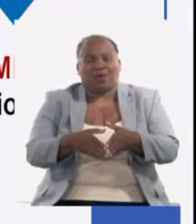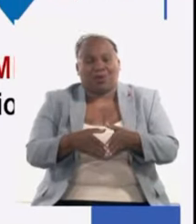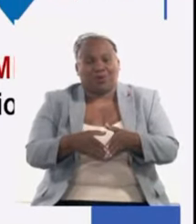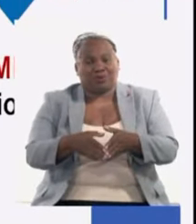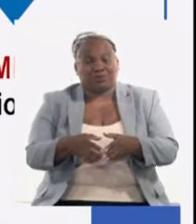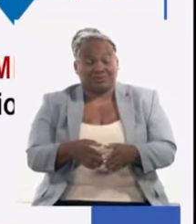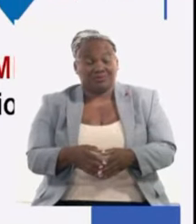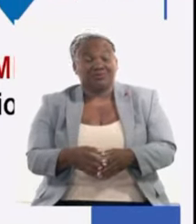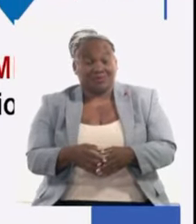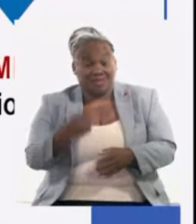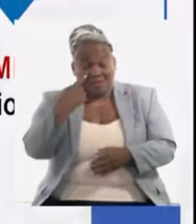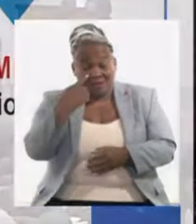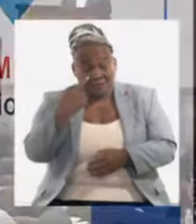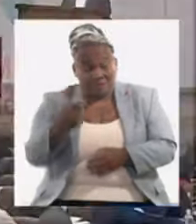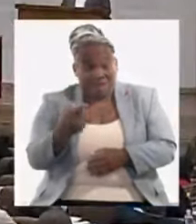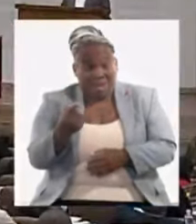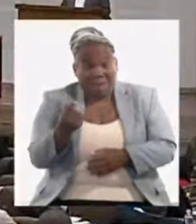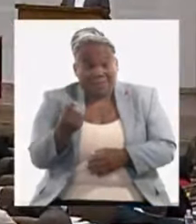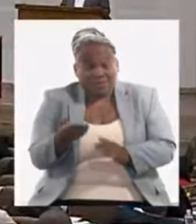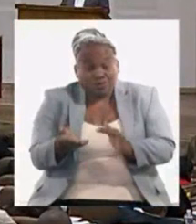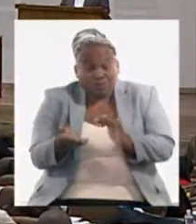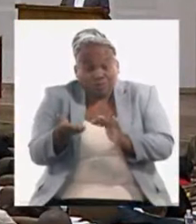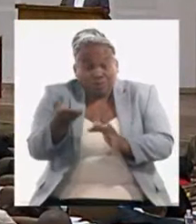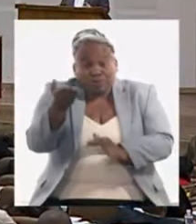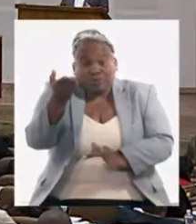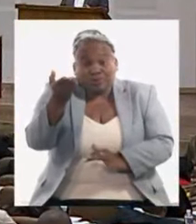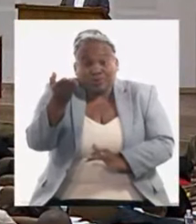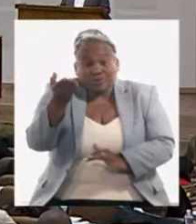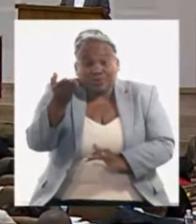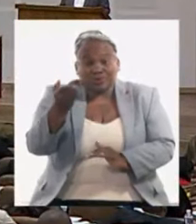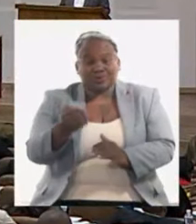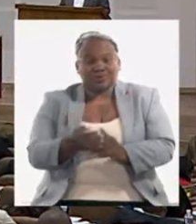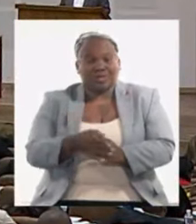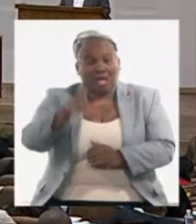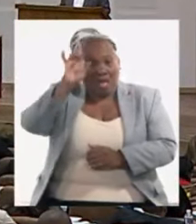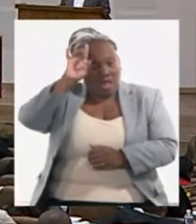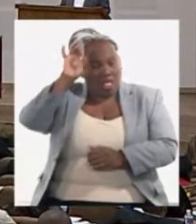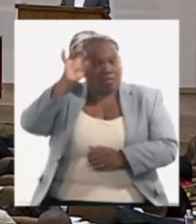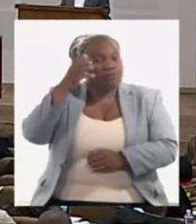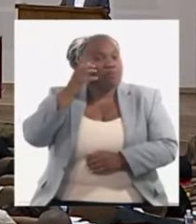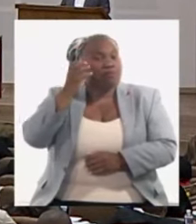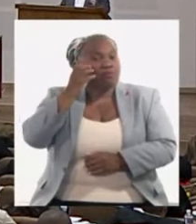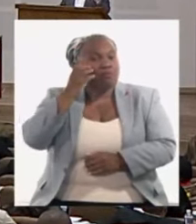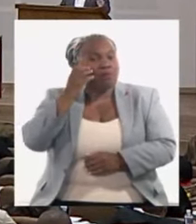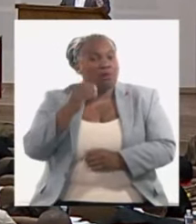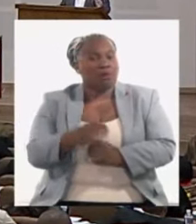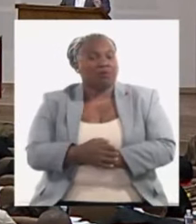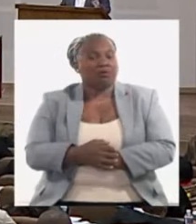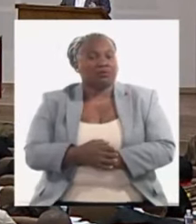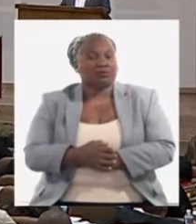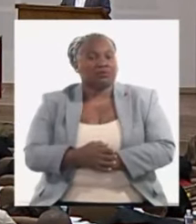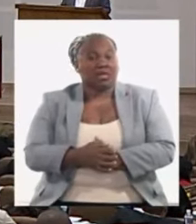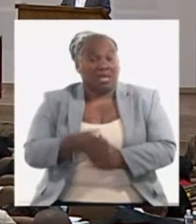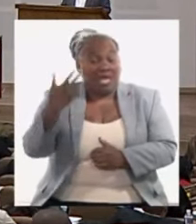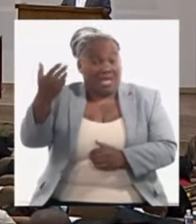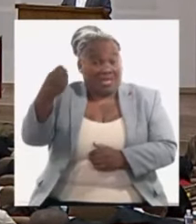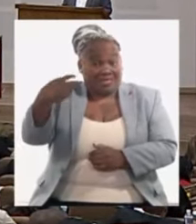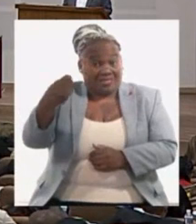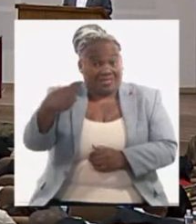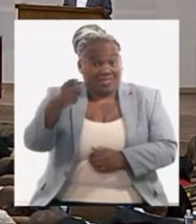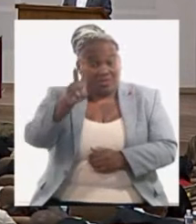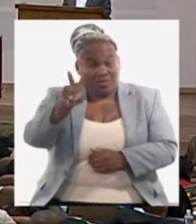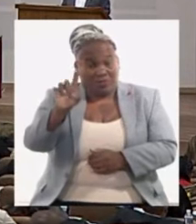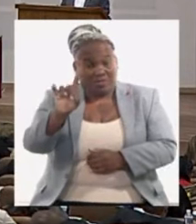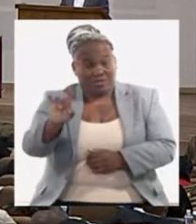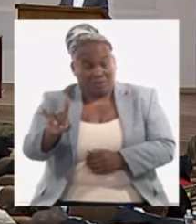pero fíjense el crecimiento de precios que tienen la leche en polvo que importamos en el 2019 a 3